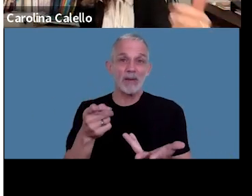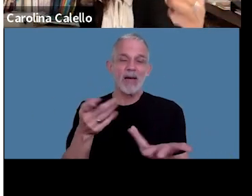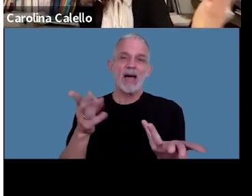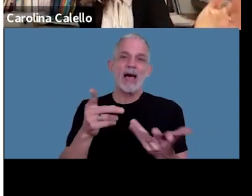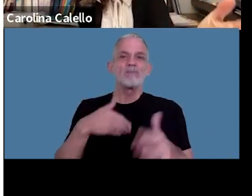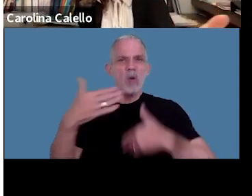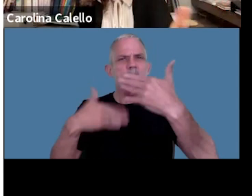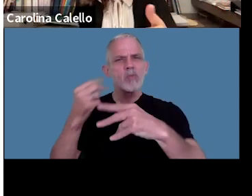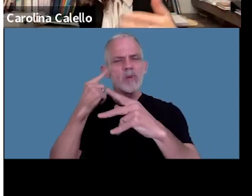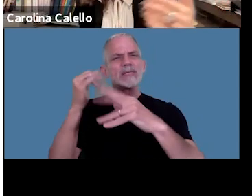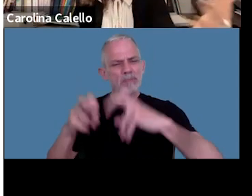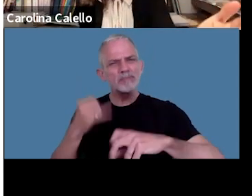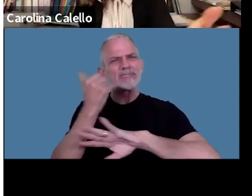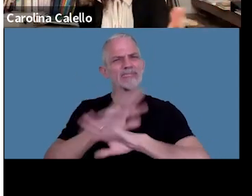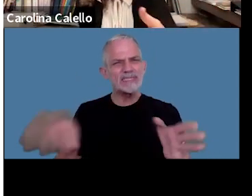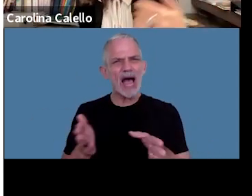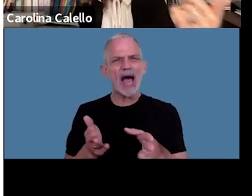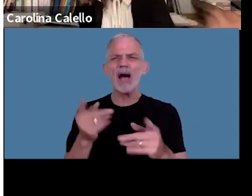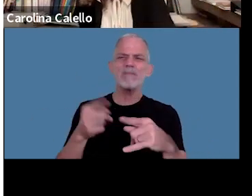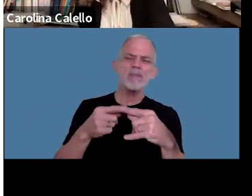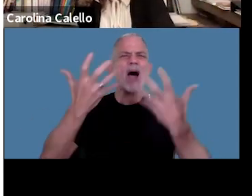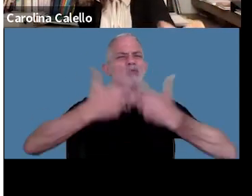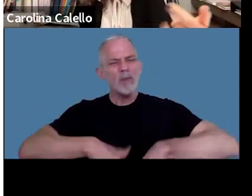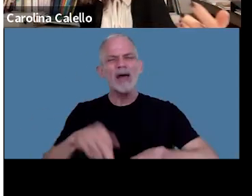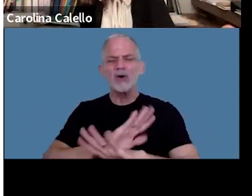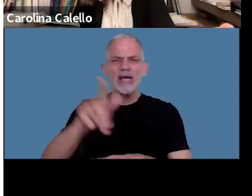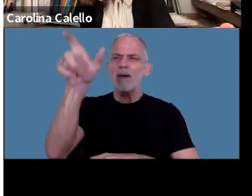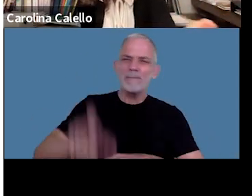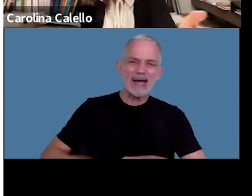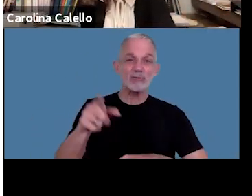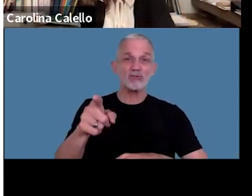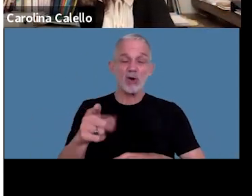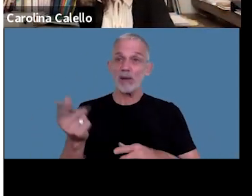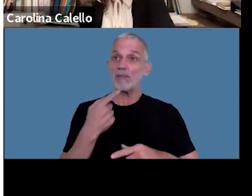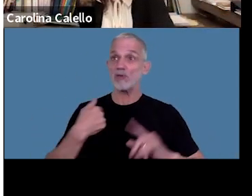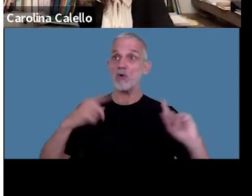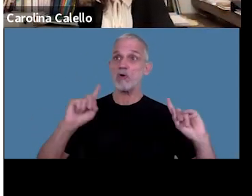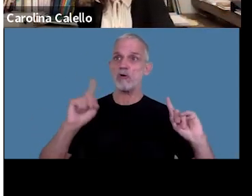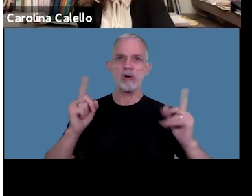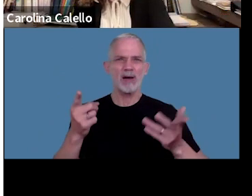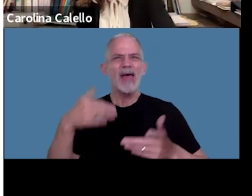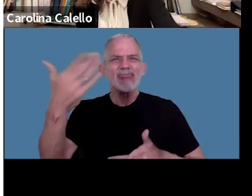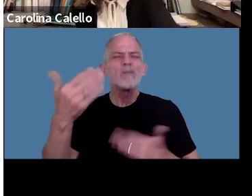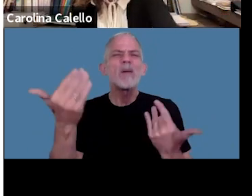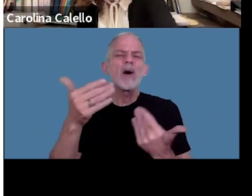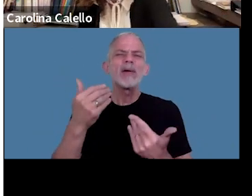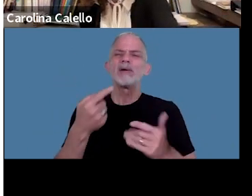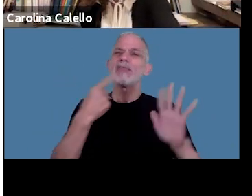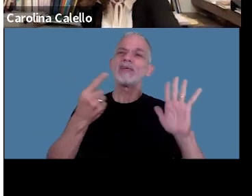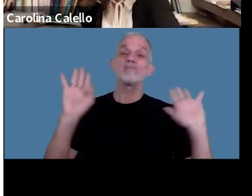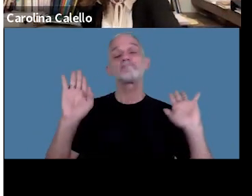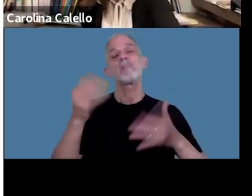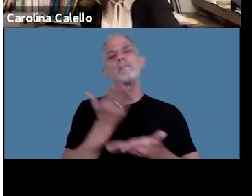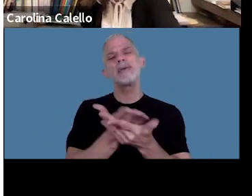avanzado que se haya hecho la determinación de oficio que el contribuyente haya defendido etcétera después puede alegar la